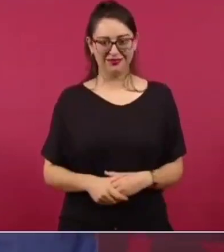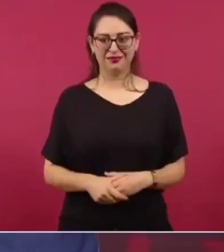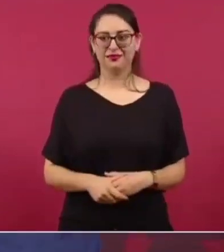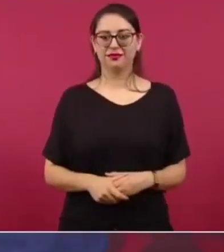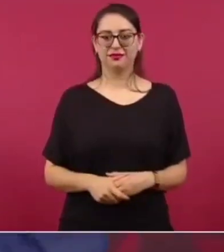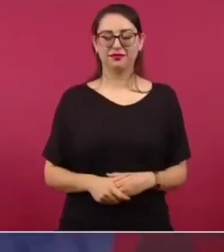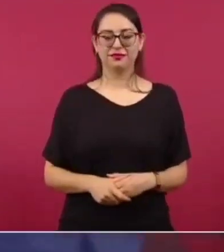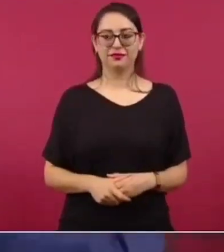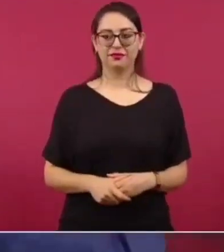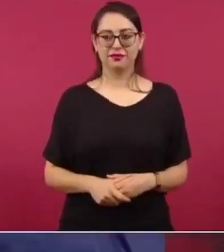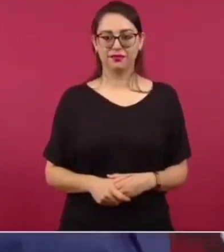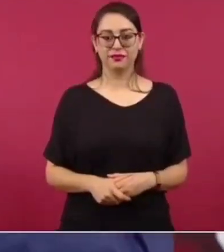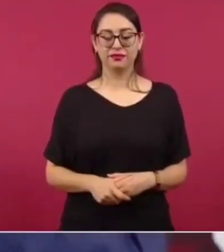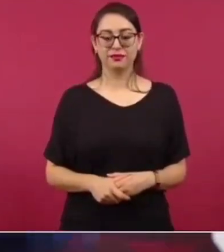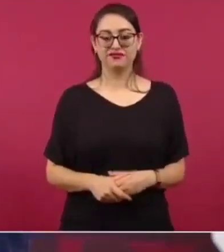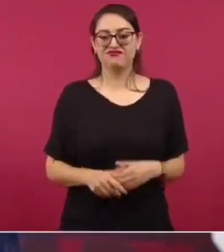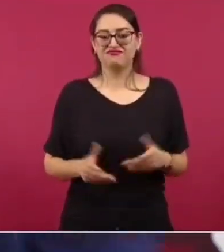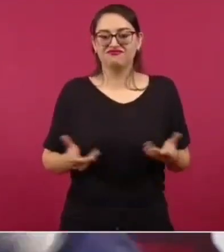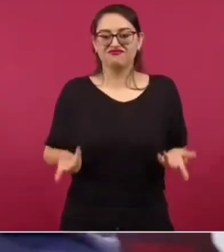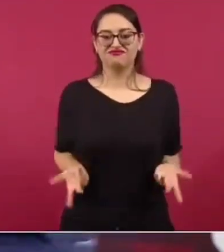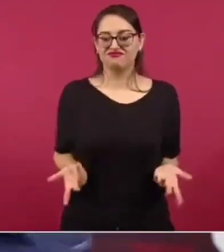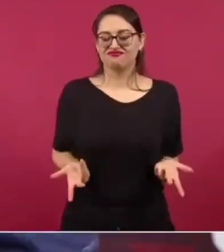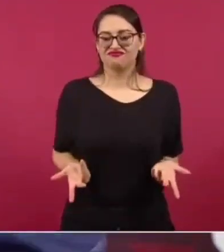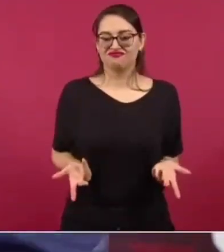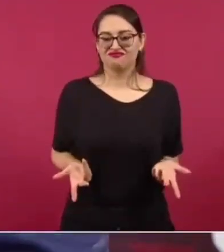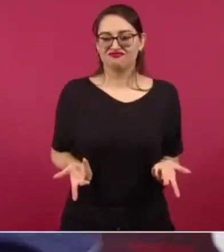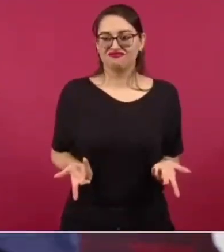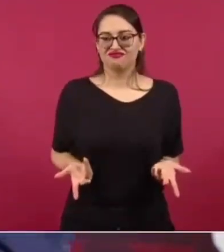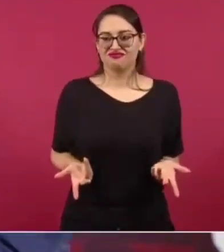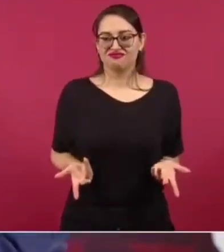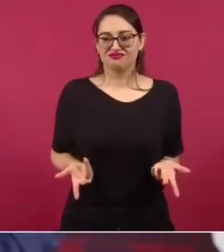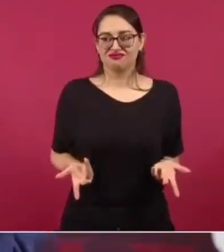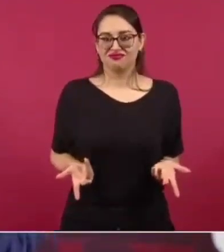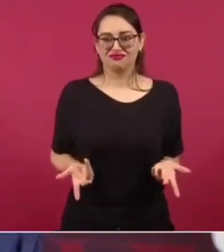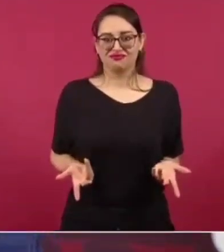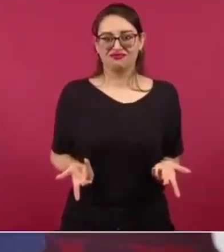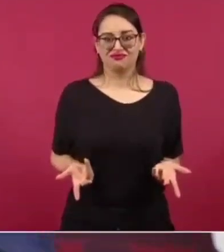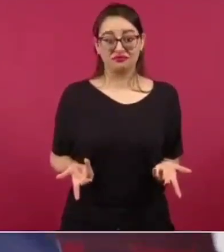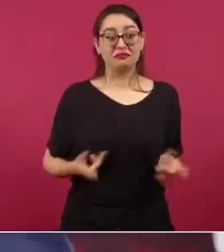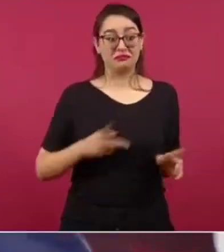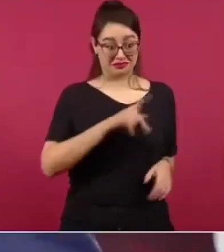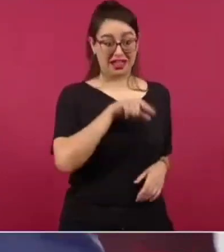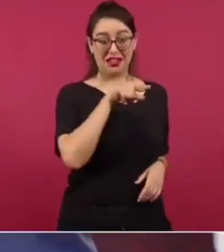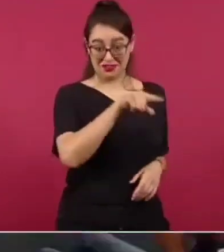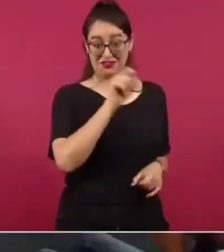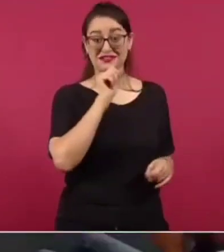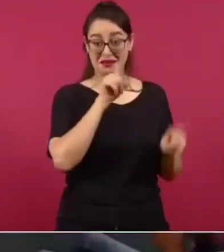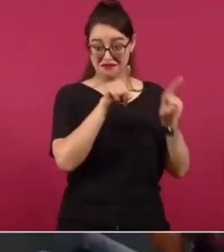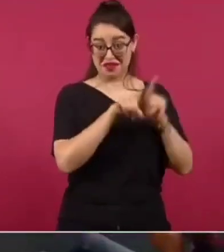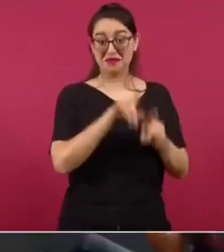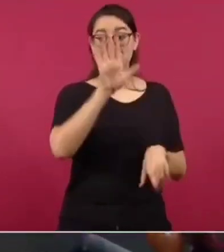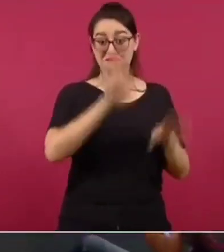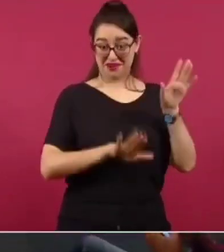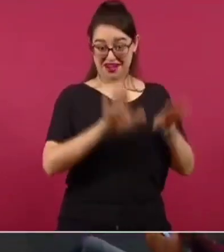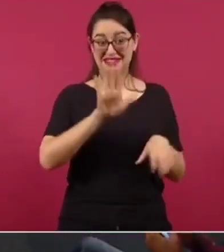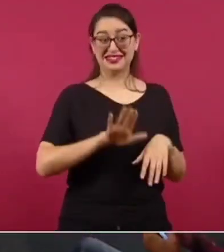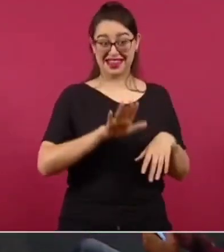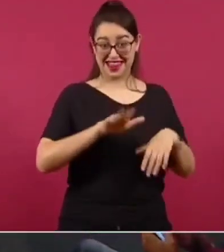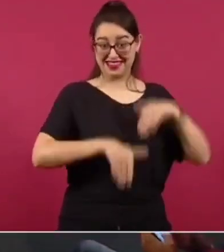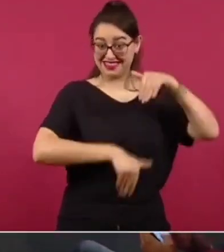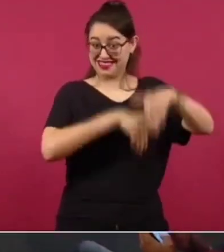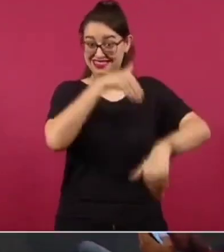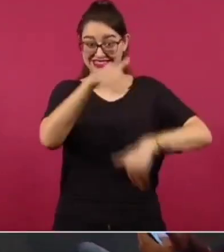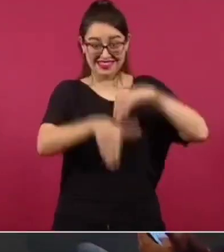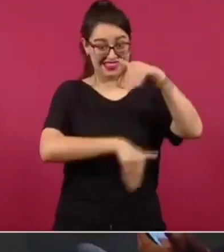Entonces, es así, es nado sincronizado, hablando de natación.